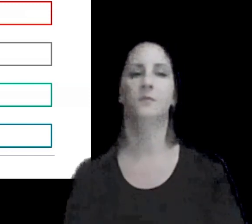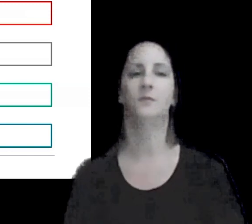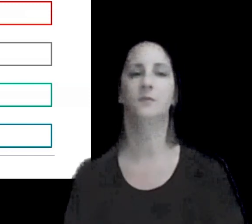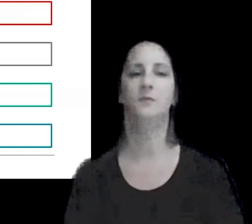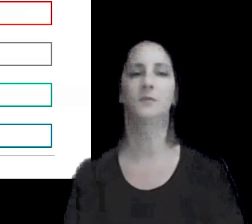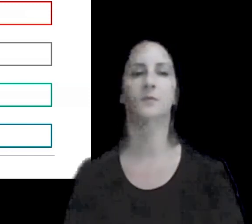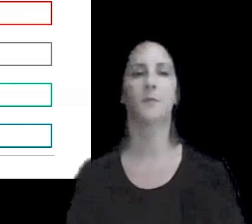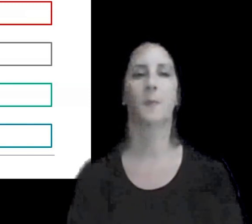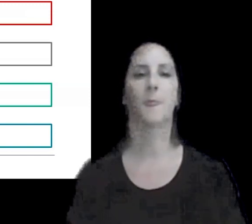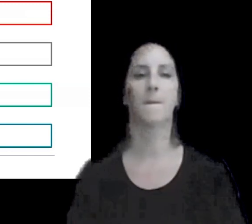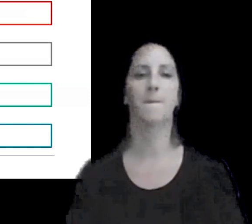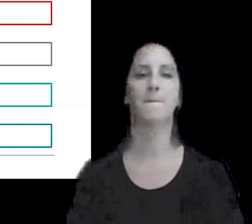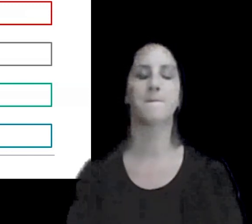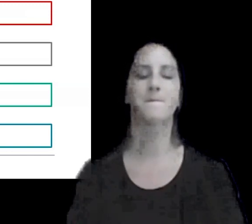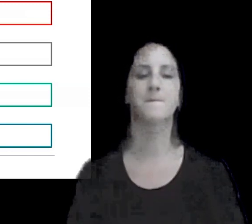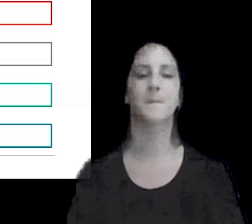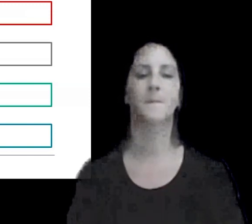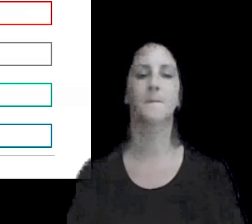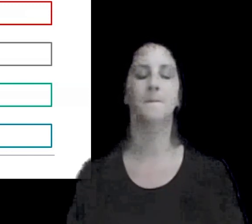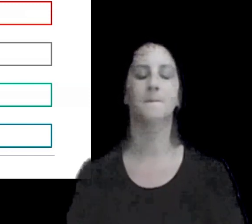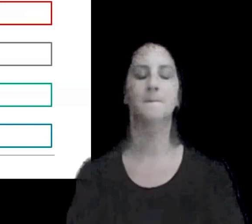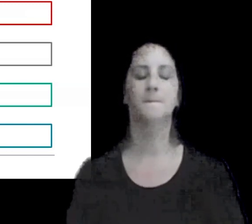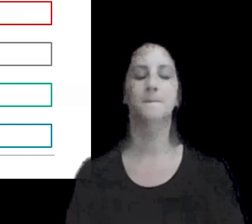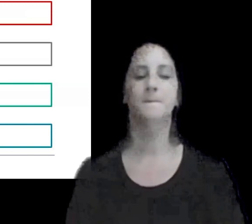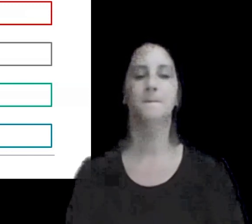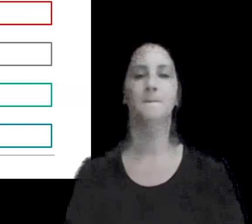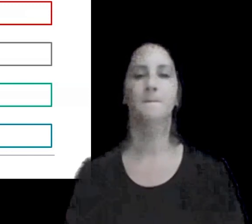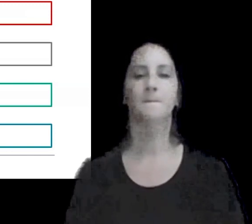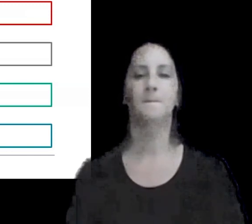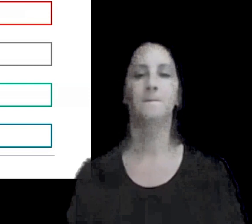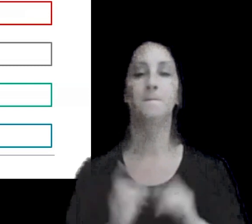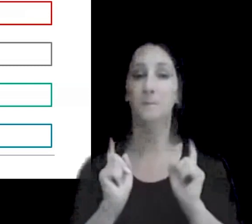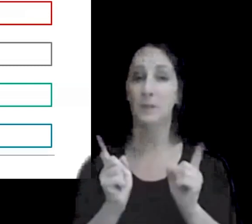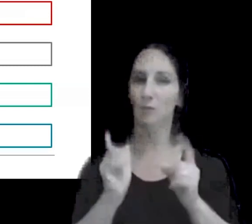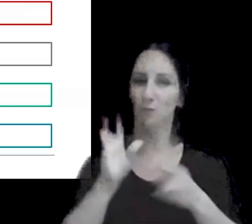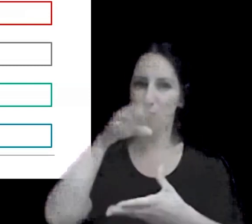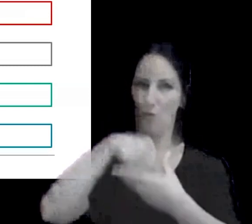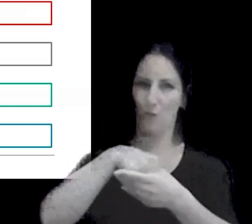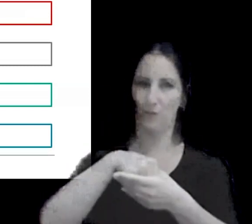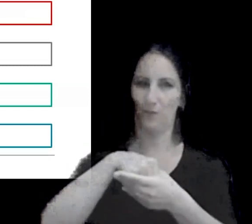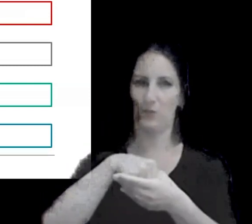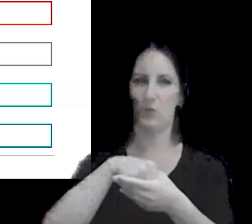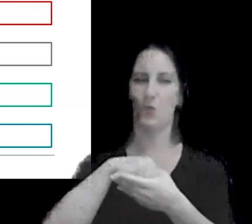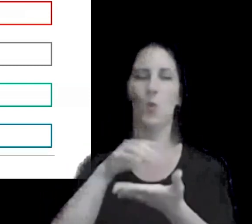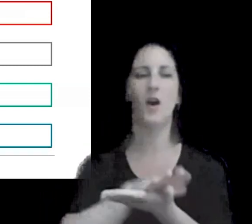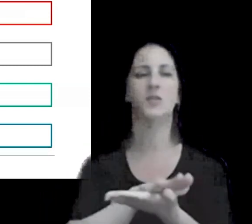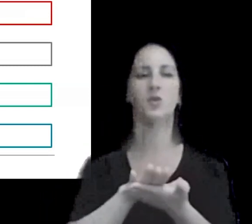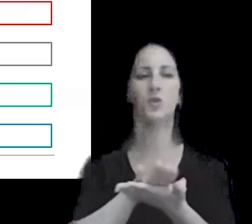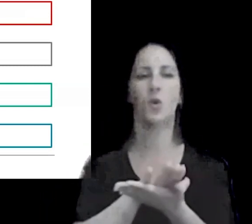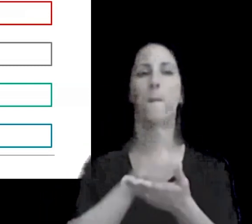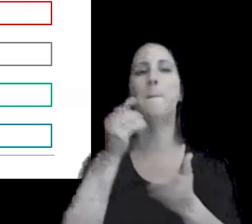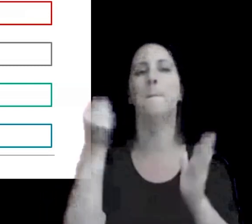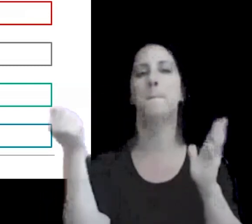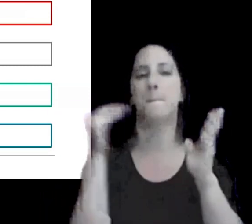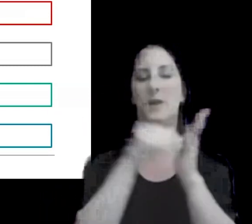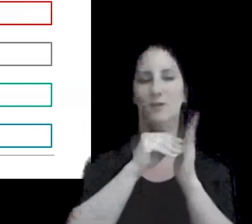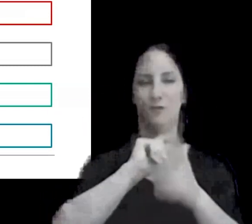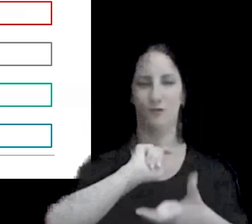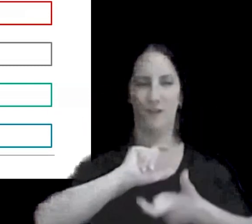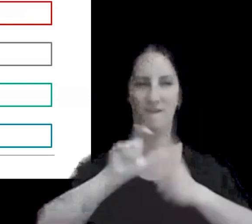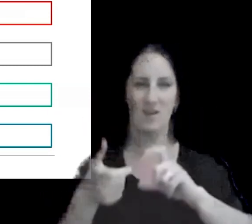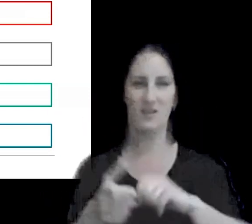llegando en definitiva a lo que es un contenido básico de un estudio de precio de transferencia que está